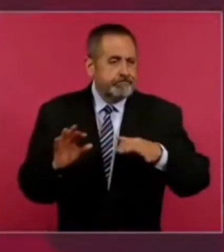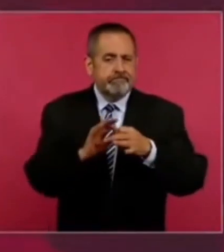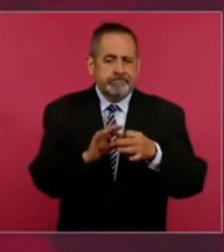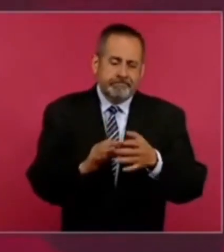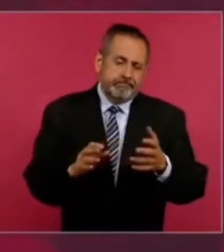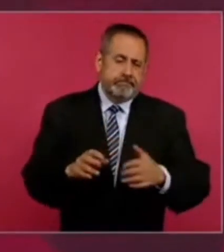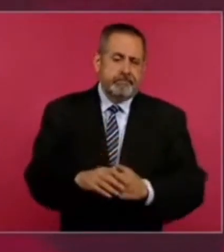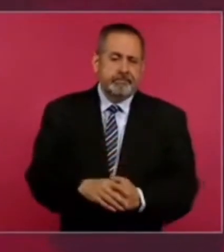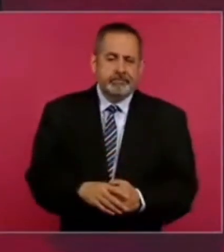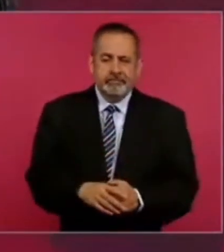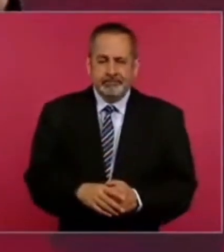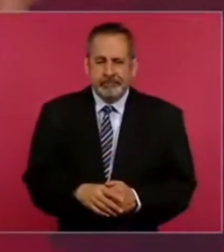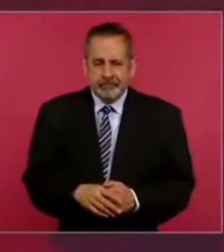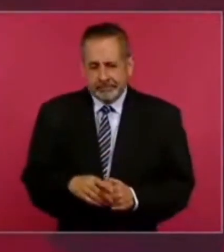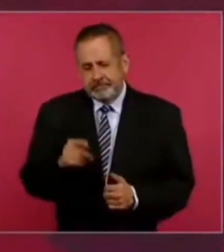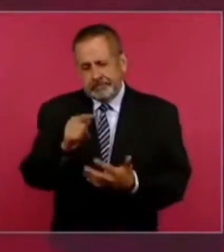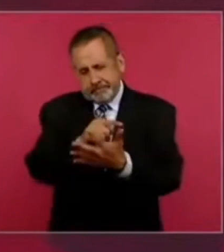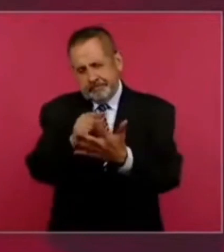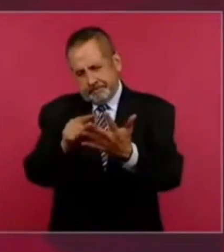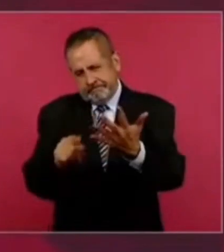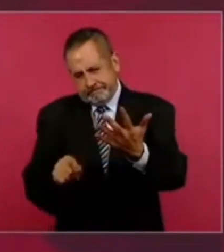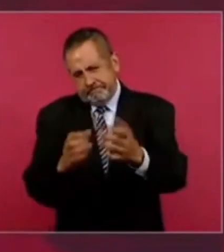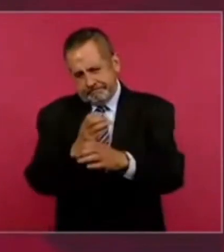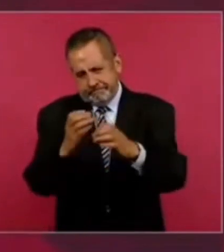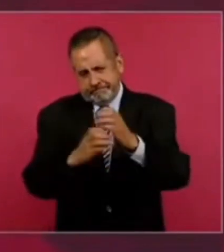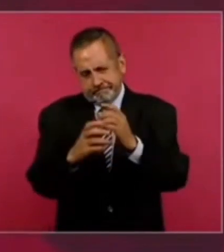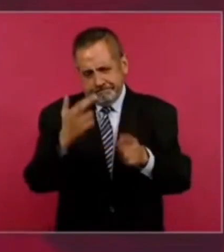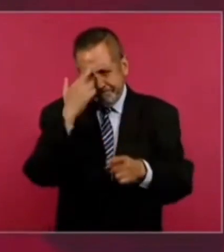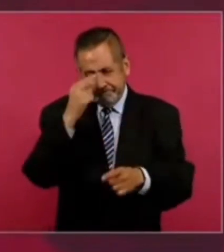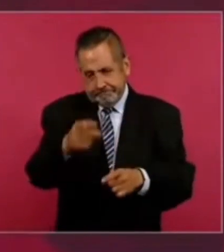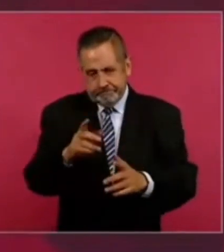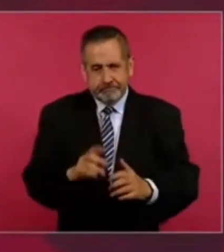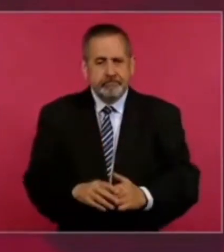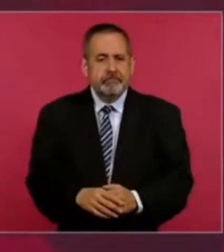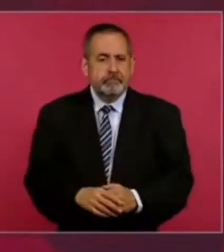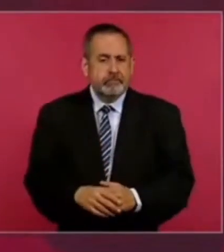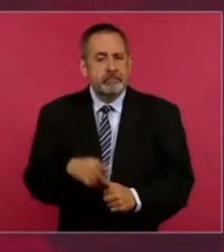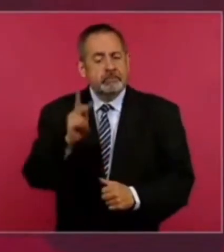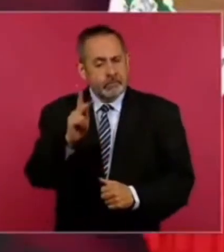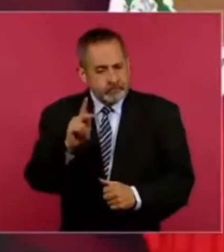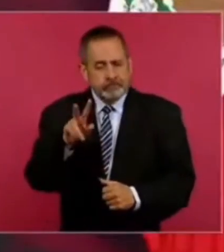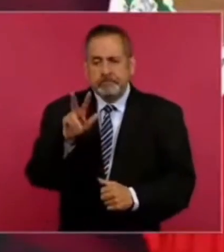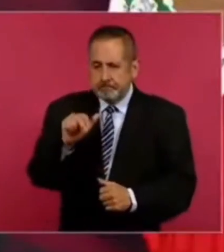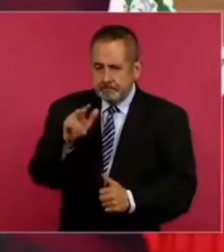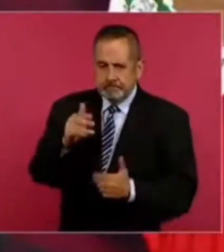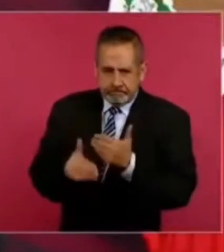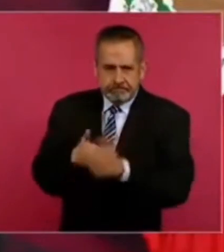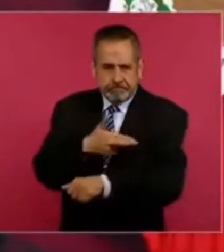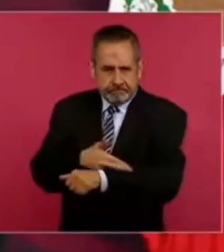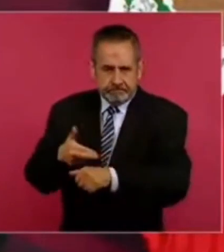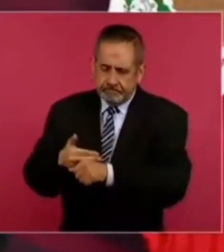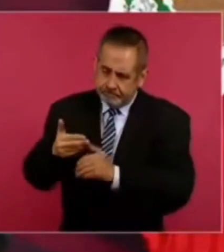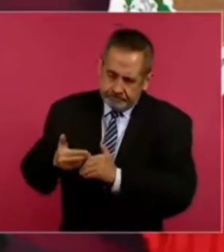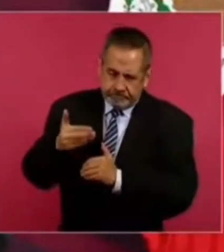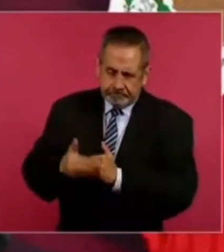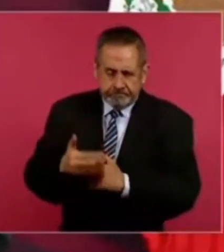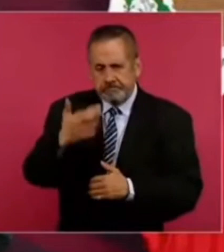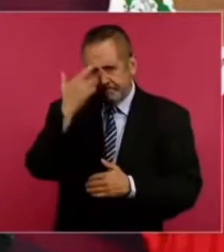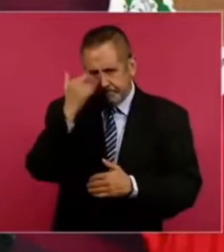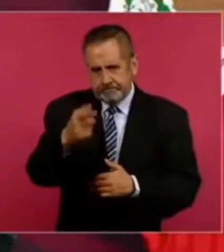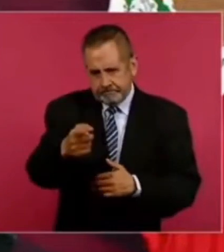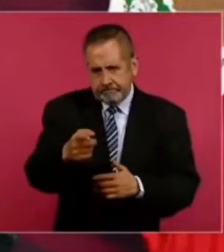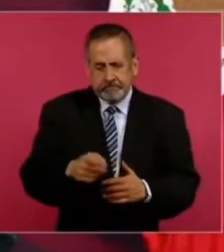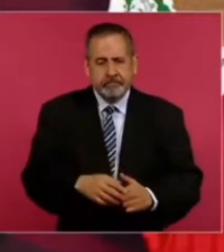Hay todo ese tipo de cosas. Pero ahí van ya avanzando. Tienes razón.